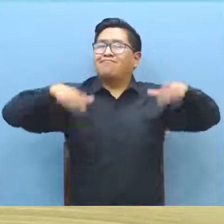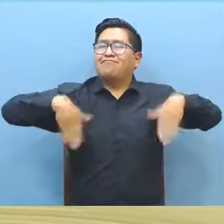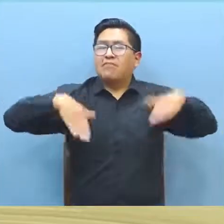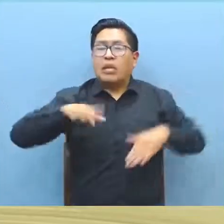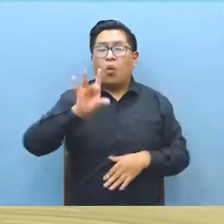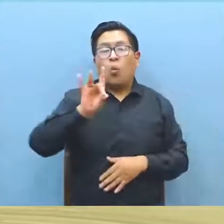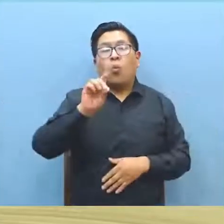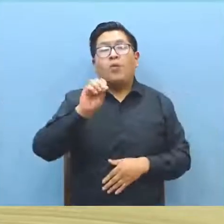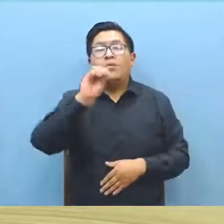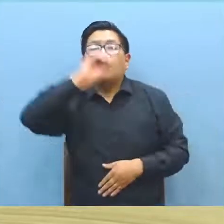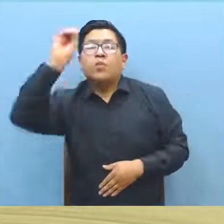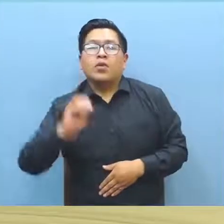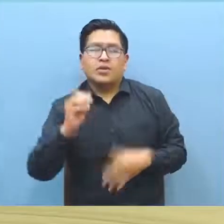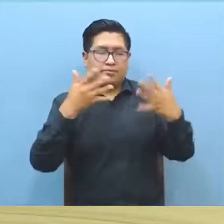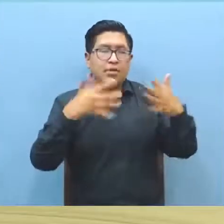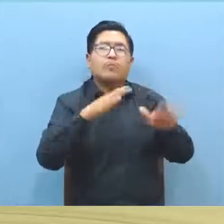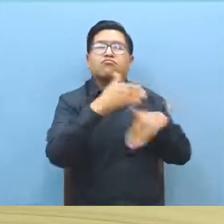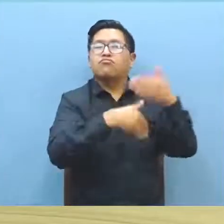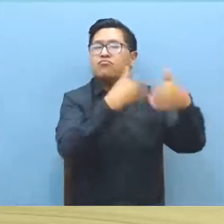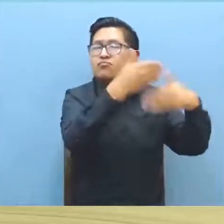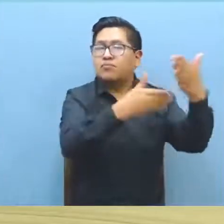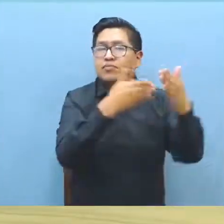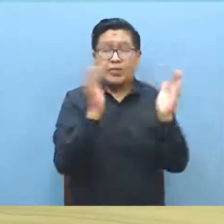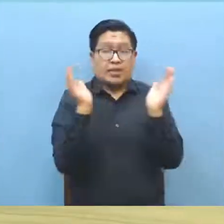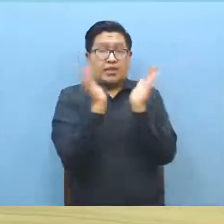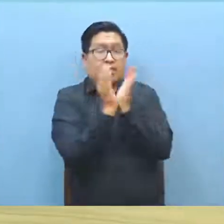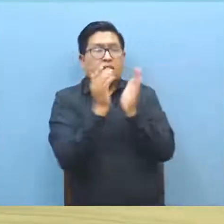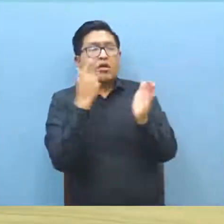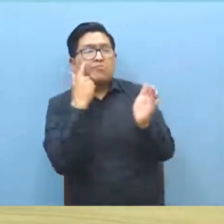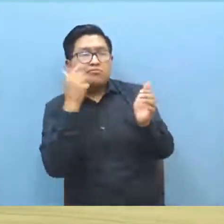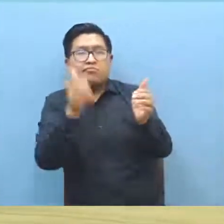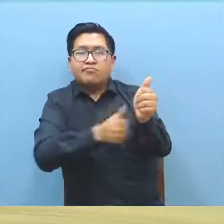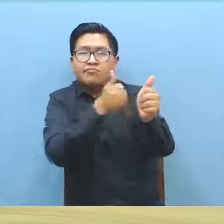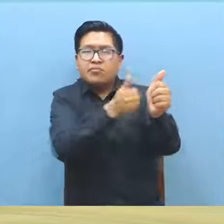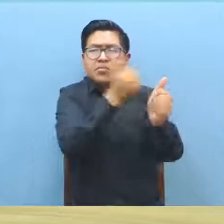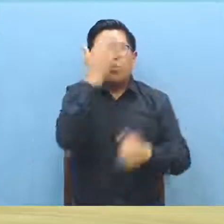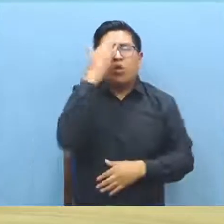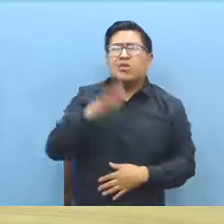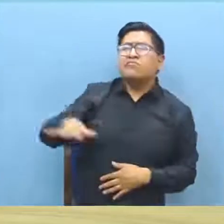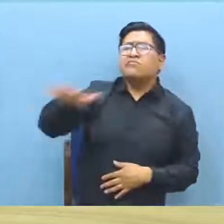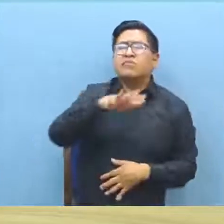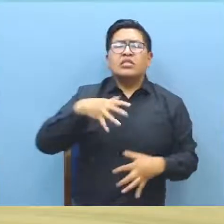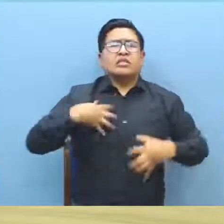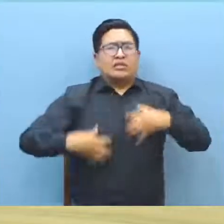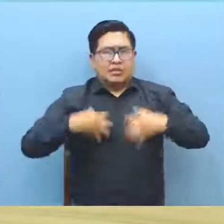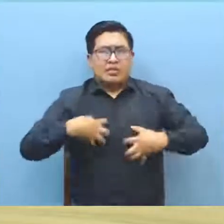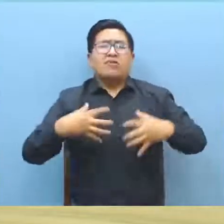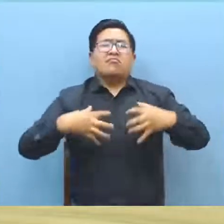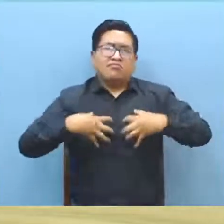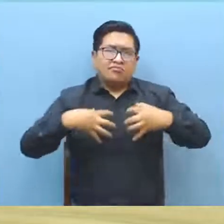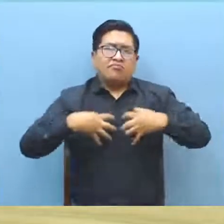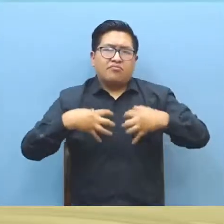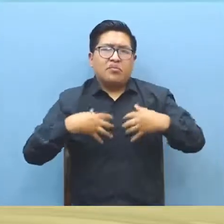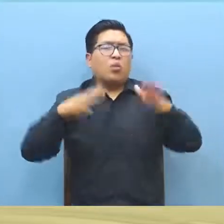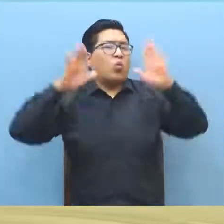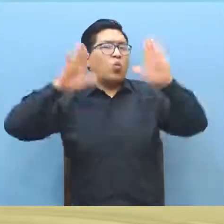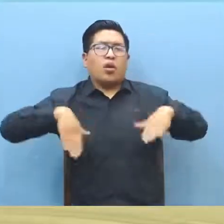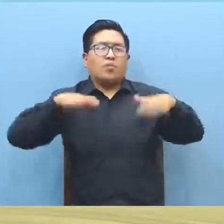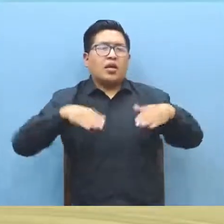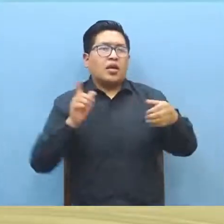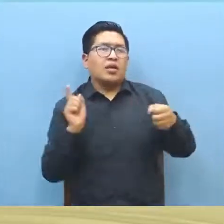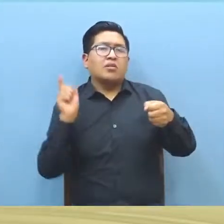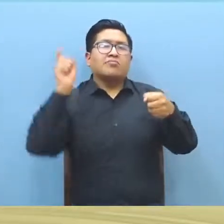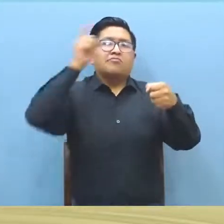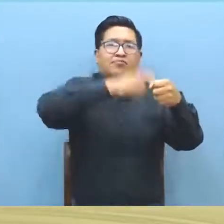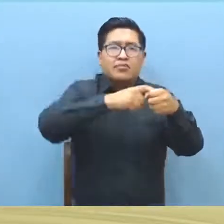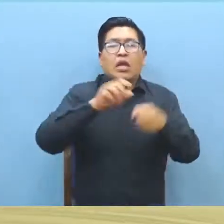avance en un 80%. La Entidad Defensorial hace seguimiento al caso ante denuncias de personas que no pudieron asegurarse al SUS por la falta